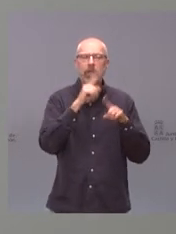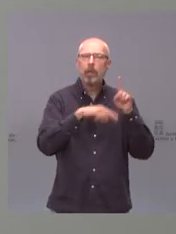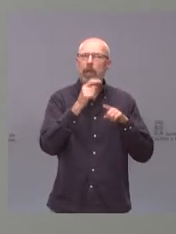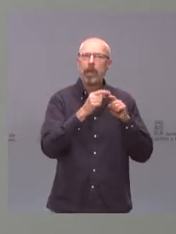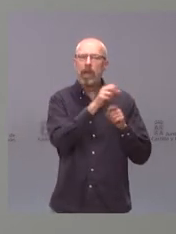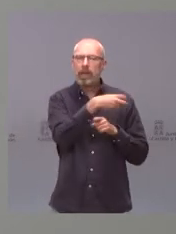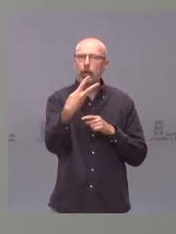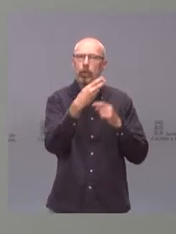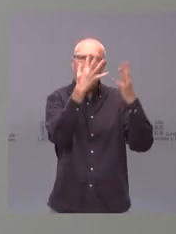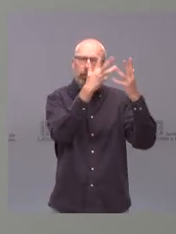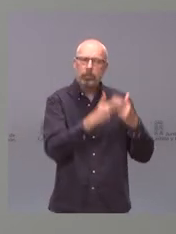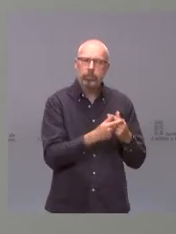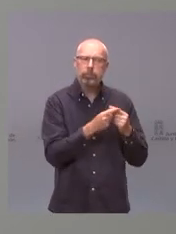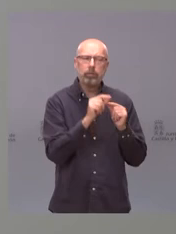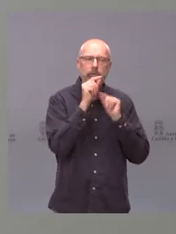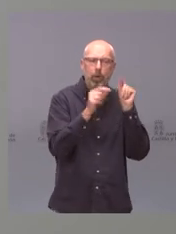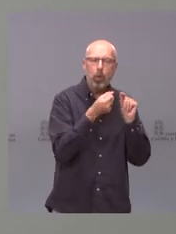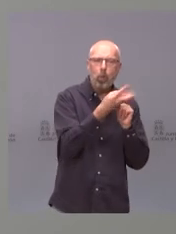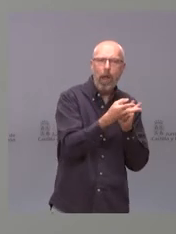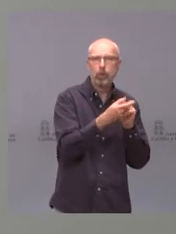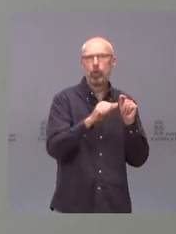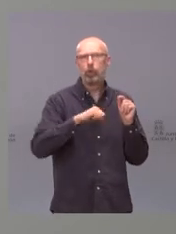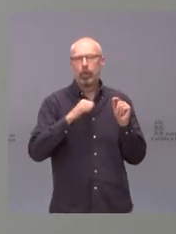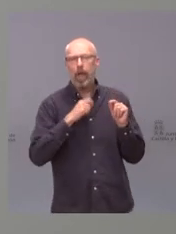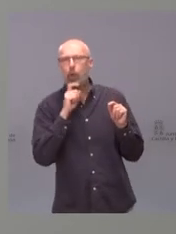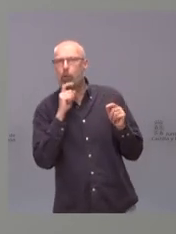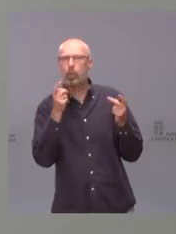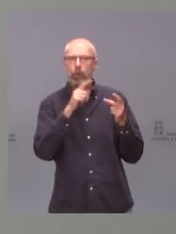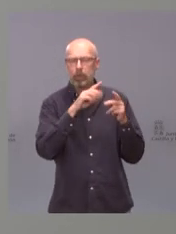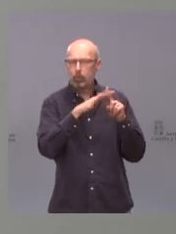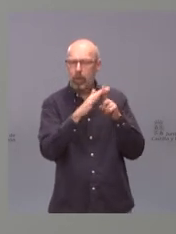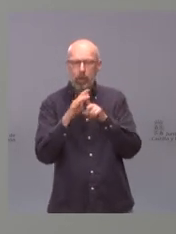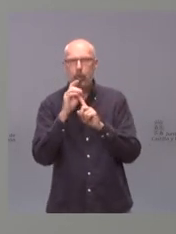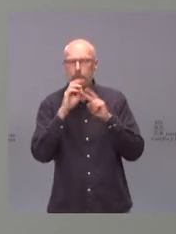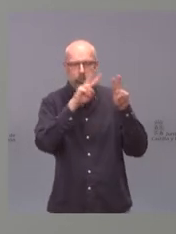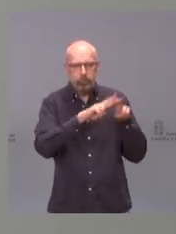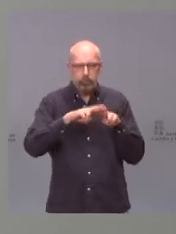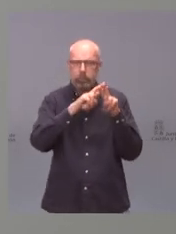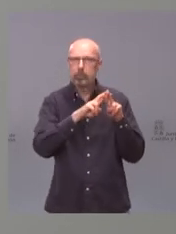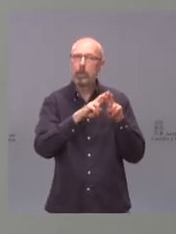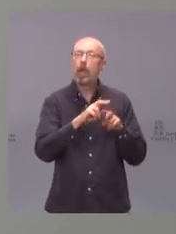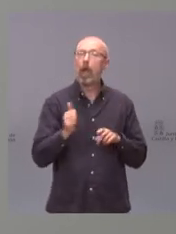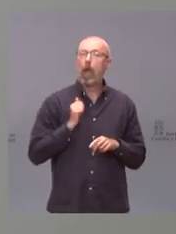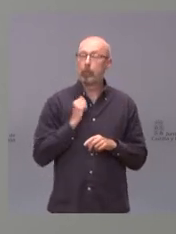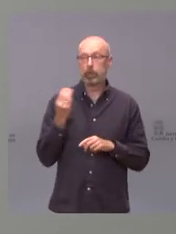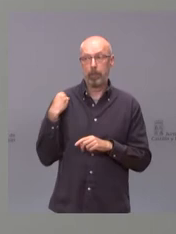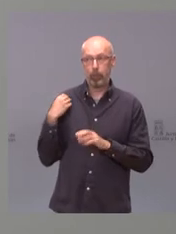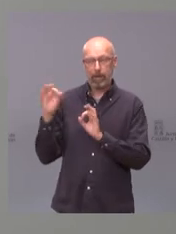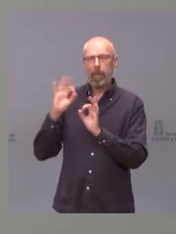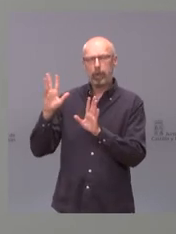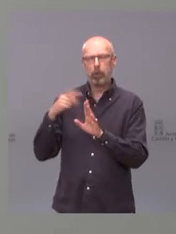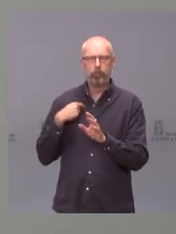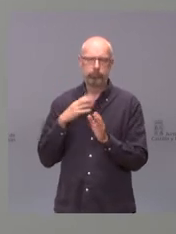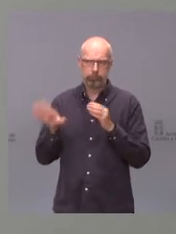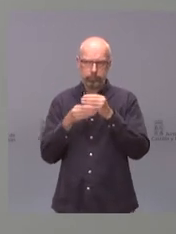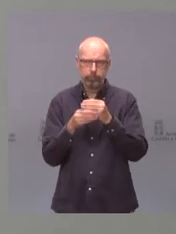y seguir los datos sanitarios quiero además aprovechar su pregunta aunque usted no me lo pregunta pero yo se lo voy a contar en relación a